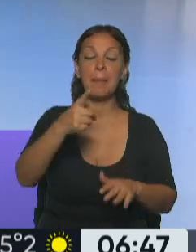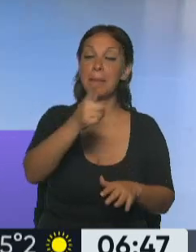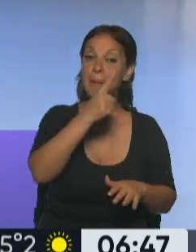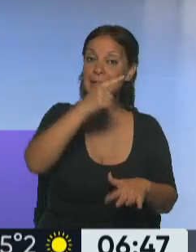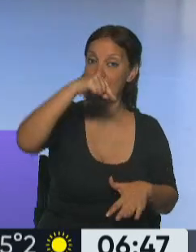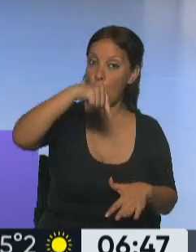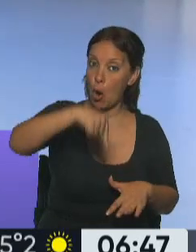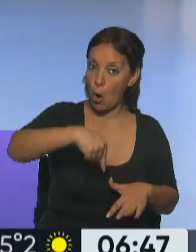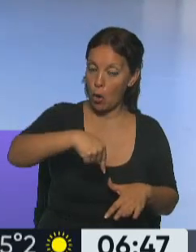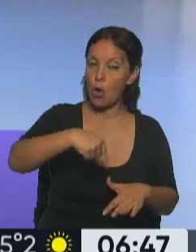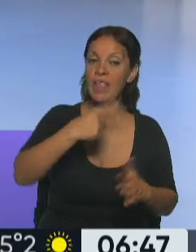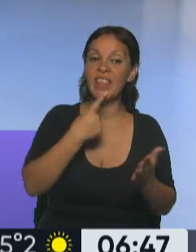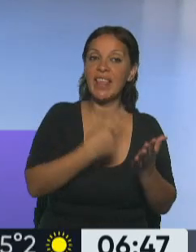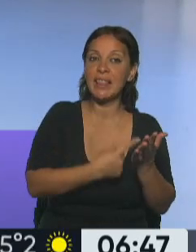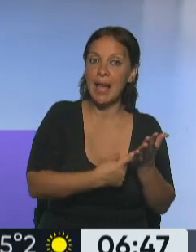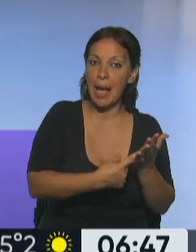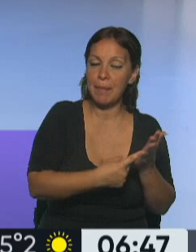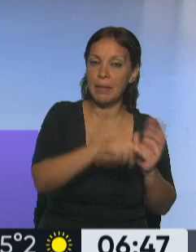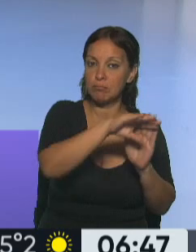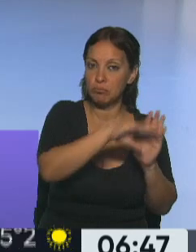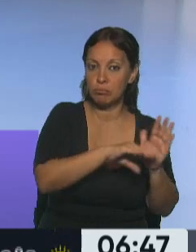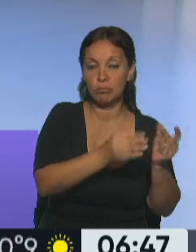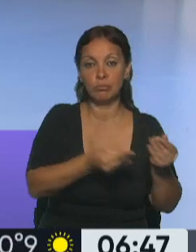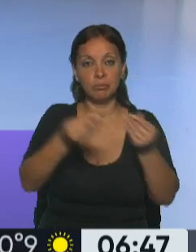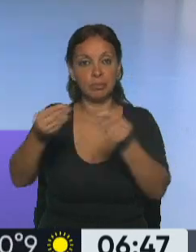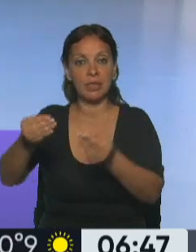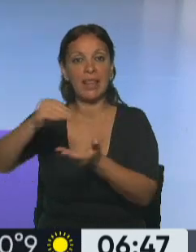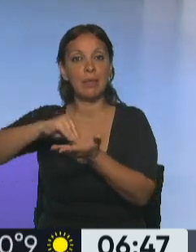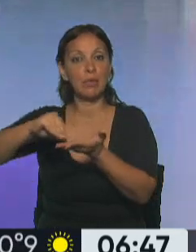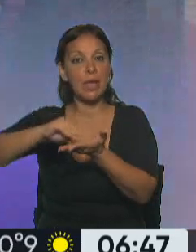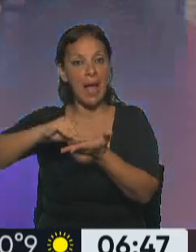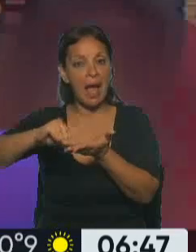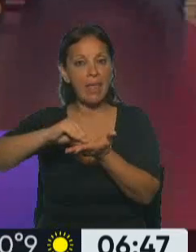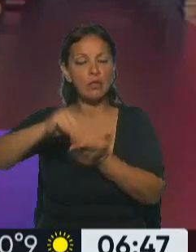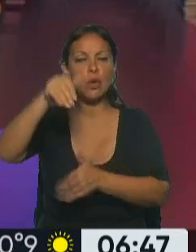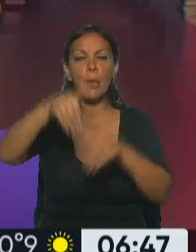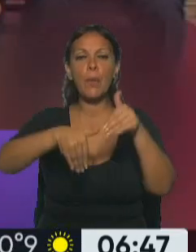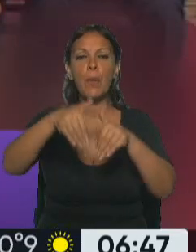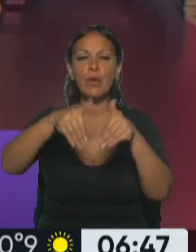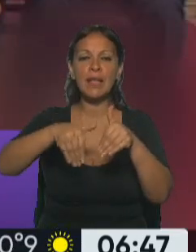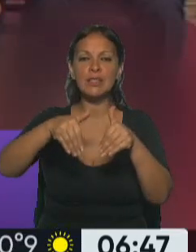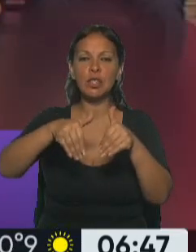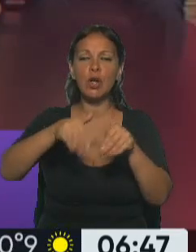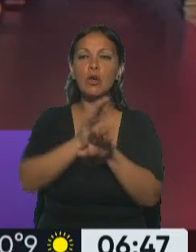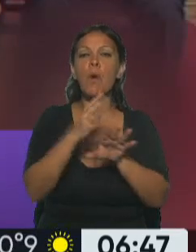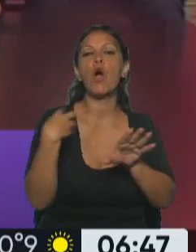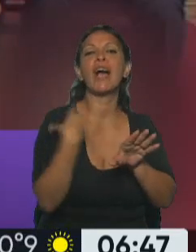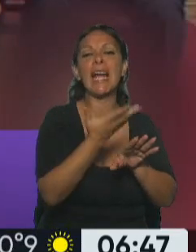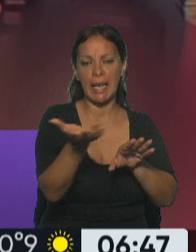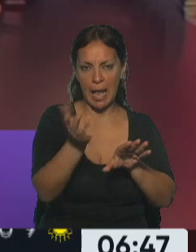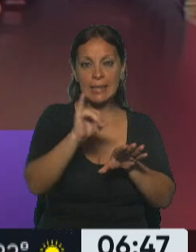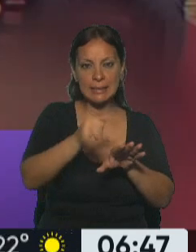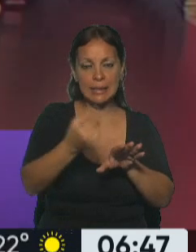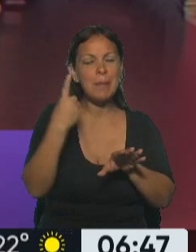este dictamen, si se lleva al recinto de la Cámara de Diputados, una votación afirmativa en general, pero hay mucha